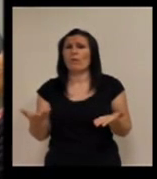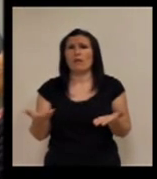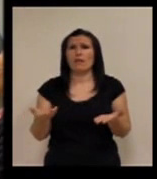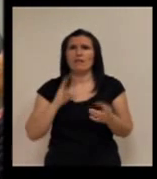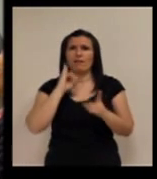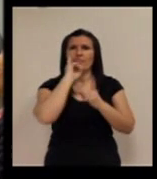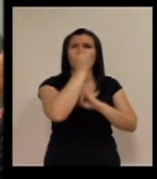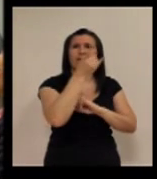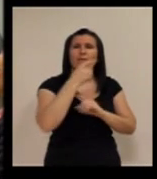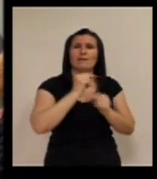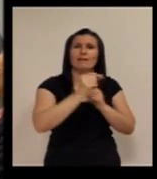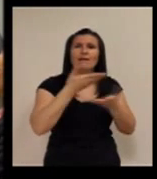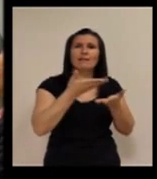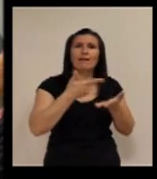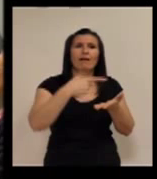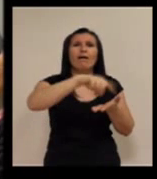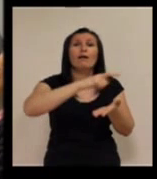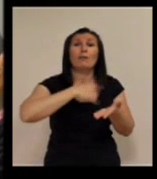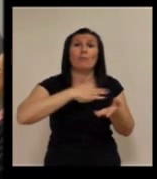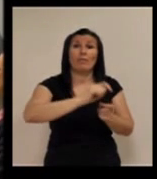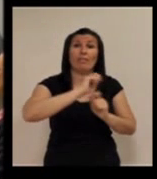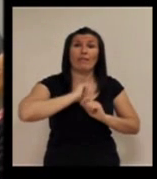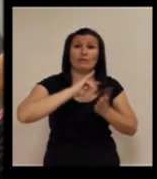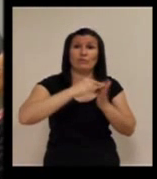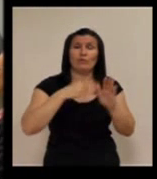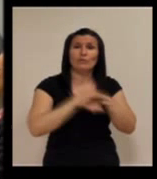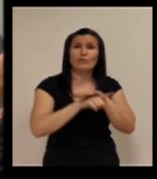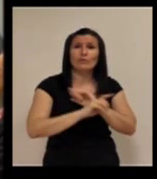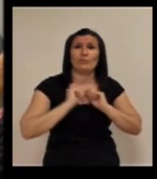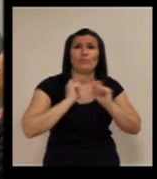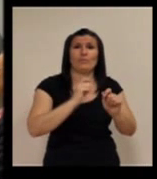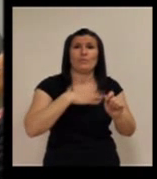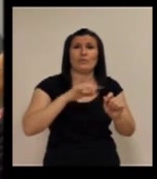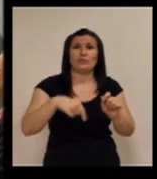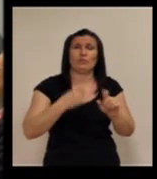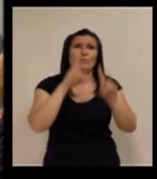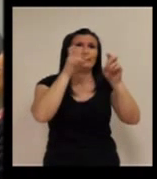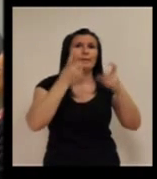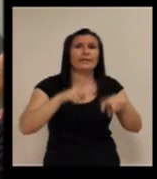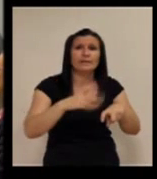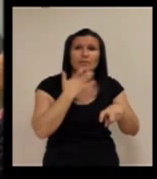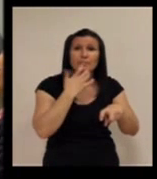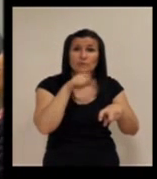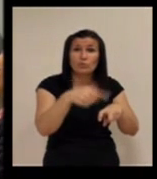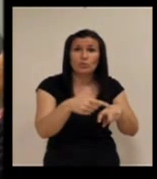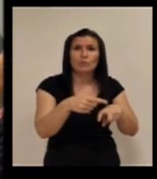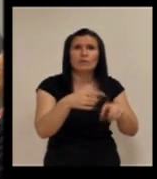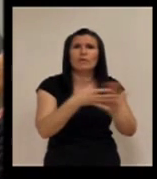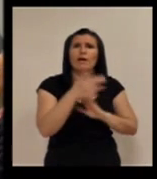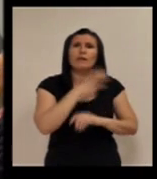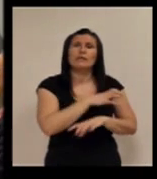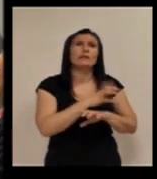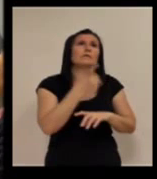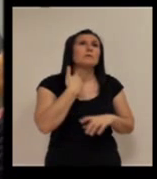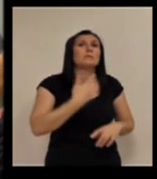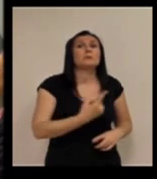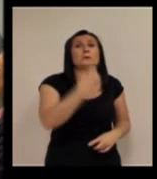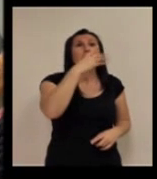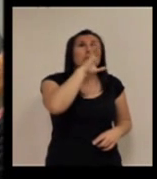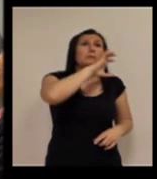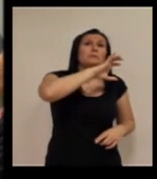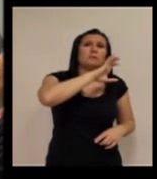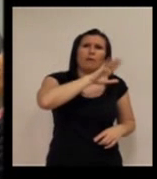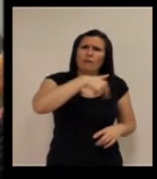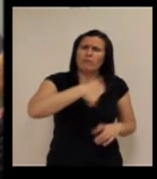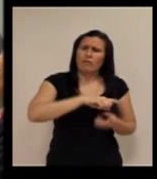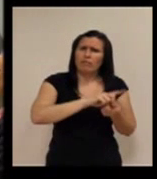llamo a teleasistencia a ver si ellos me pueden hacer la gestión. Algo que empieza a ser anecdótico se convierte en la solicitud de